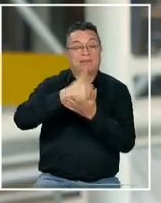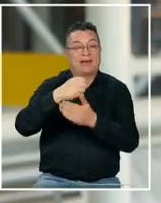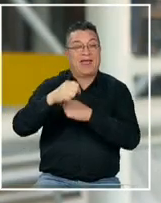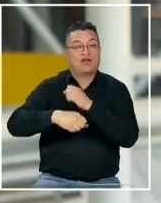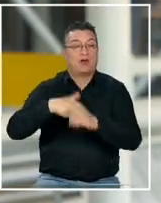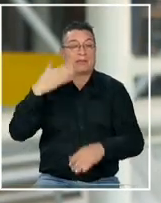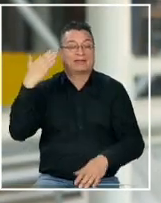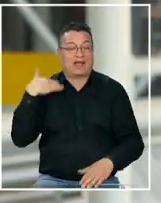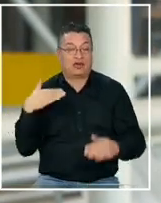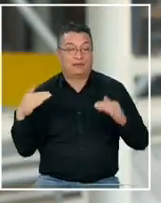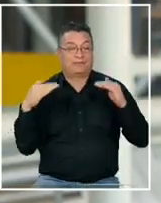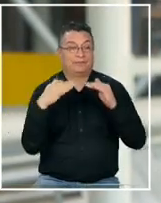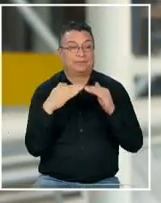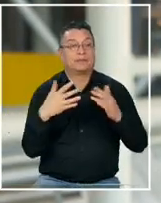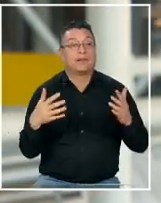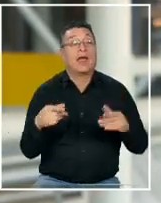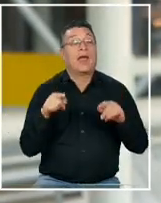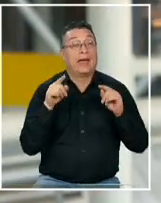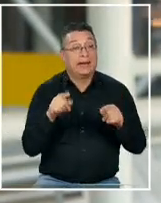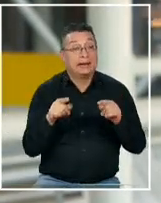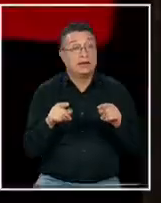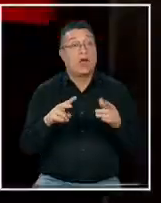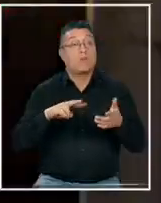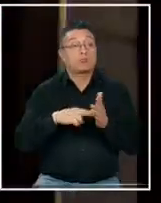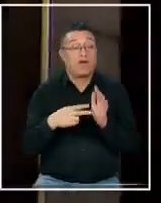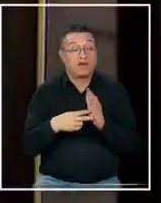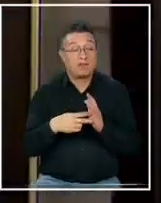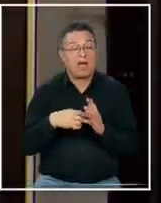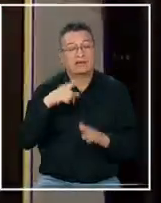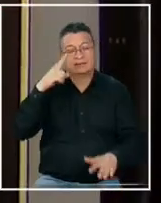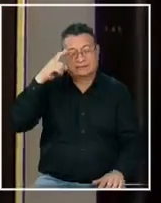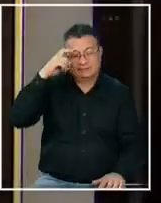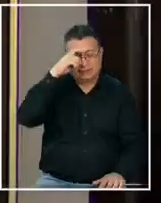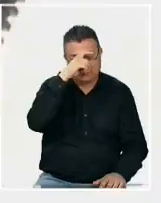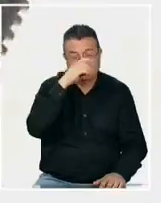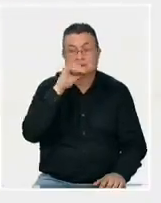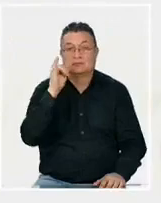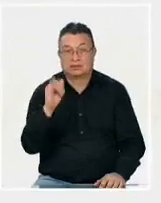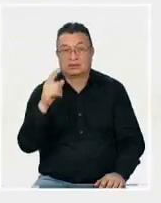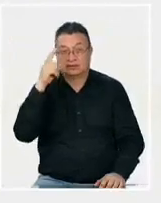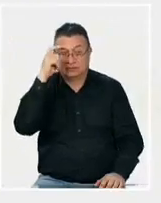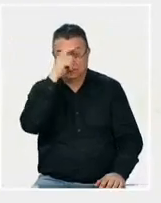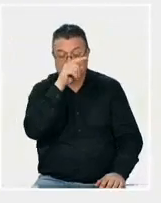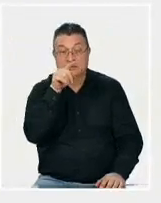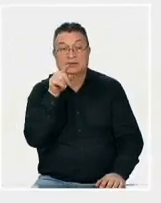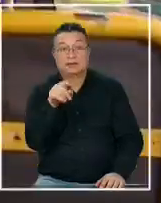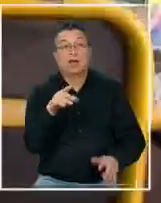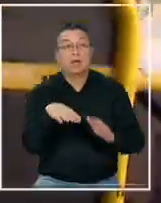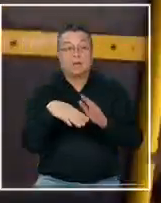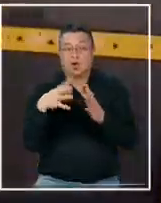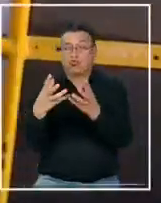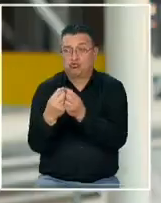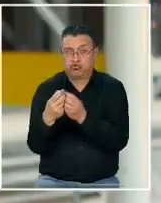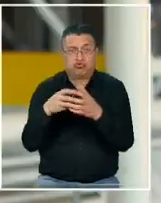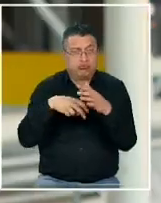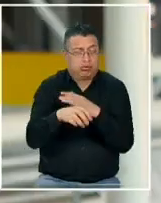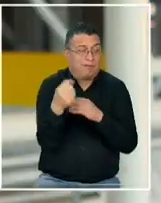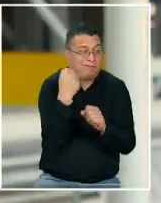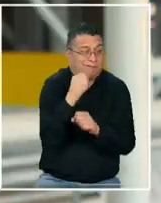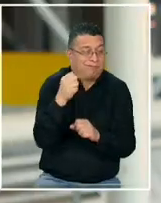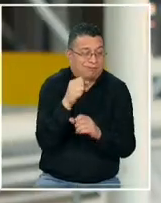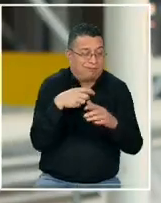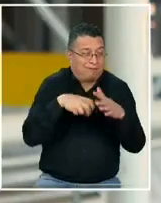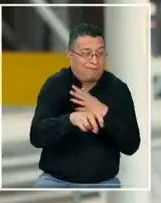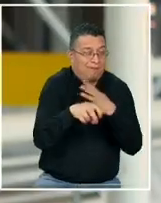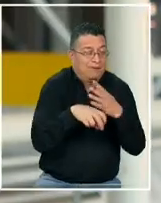pasado es un problema que es complejo es difícil es masivo y estamos buscando también